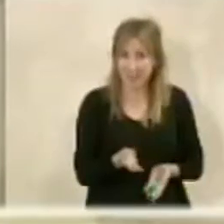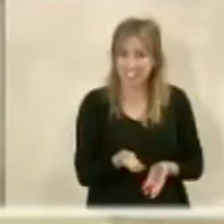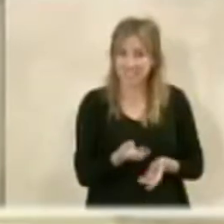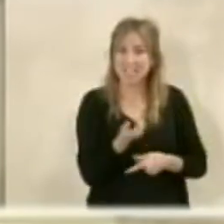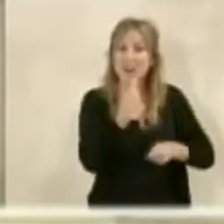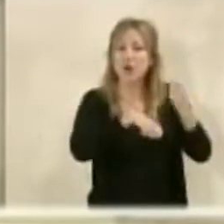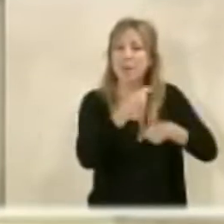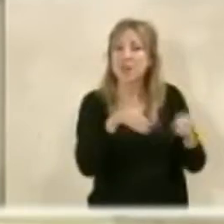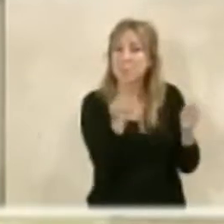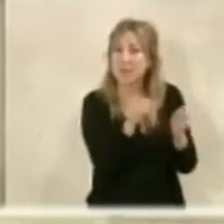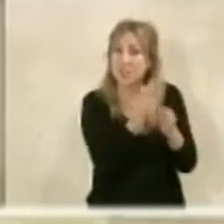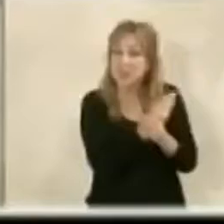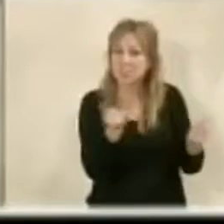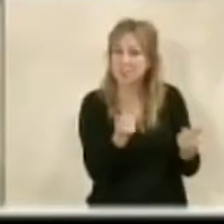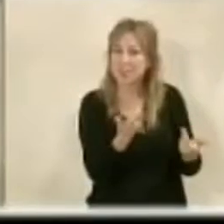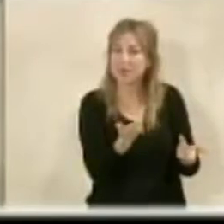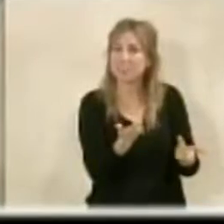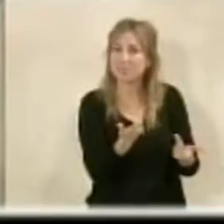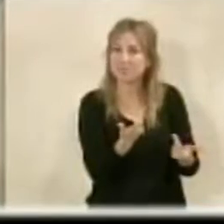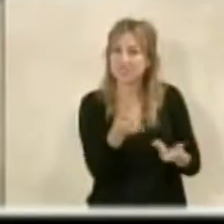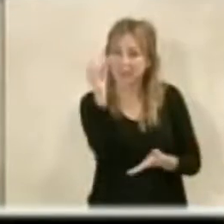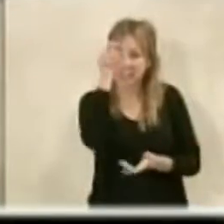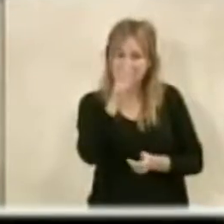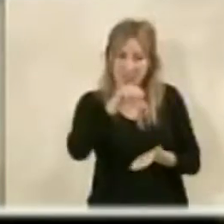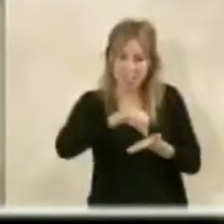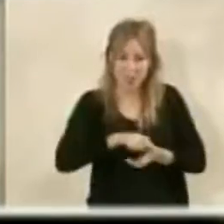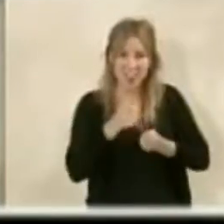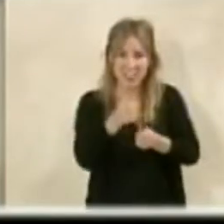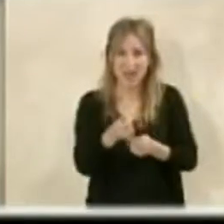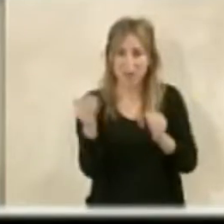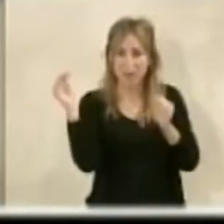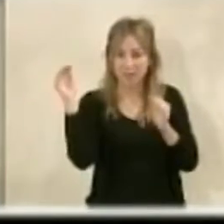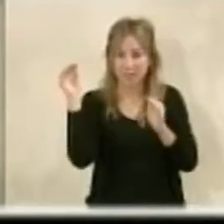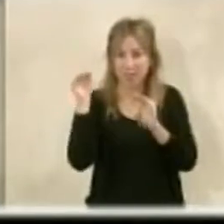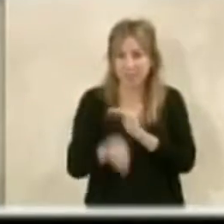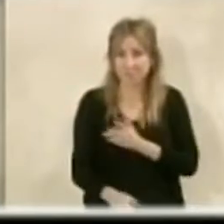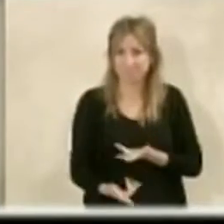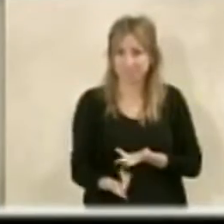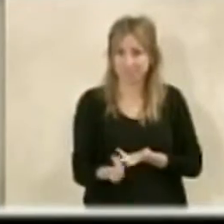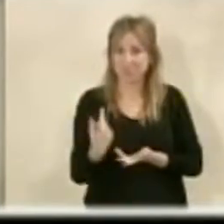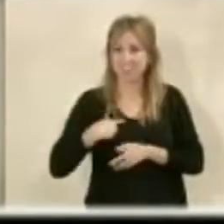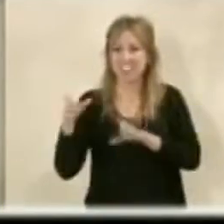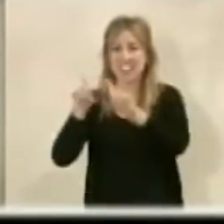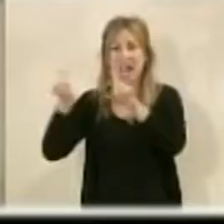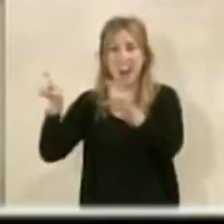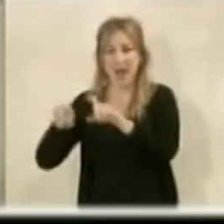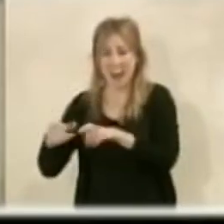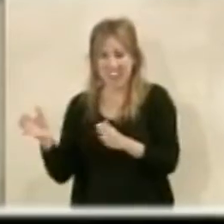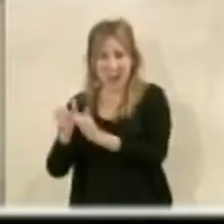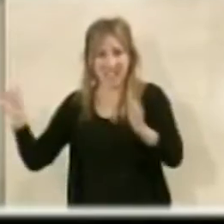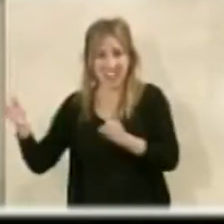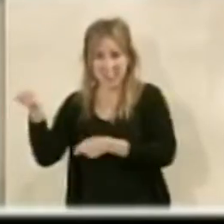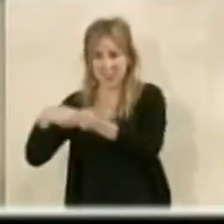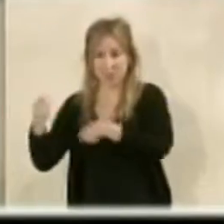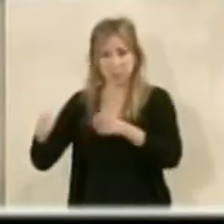comercio, lo que hace también es que las ciudades se deserticen y la gente vaya a las grandes áreas, que son ahora las grandes